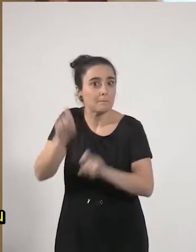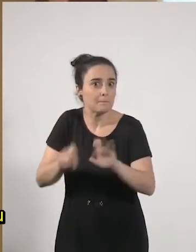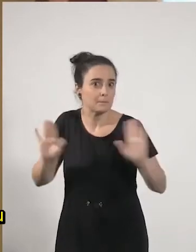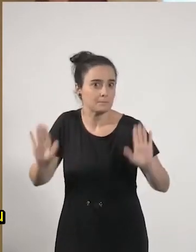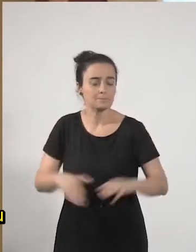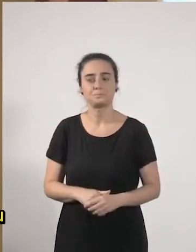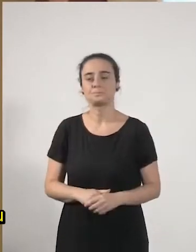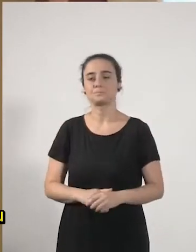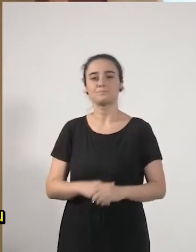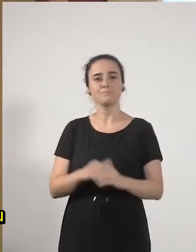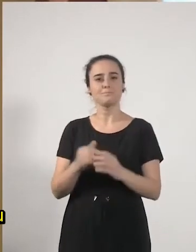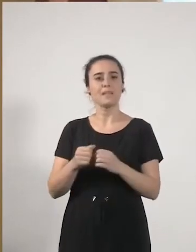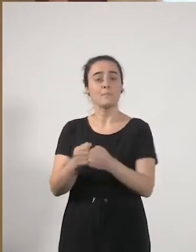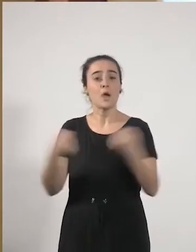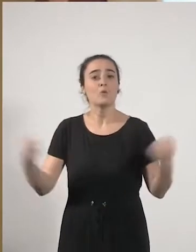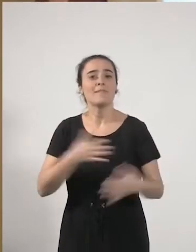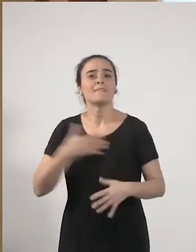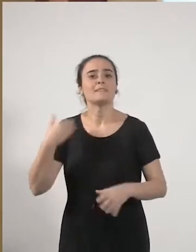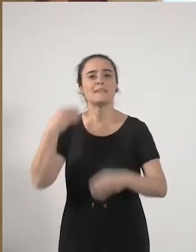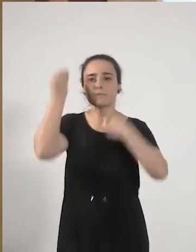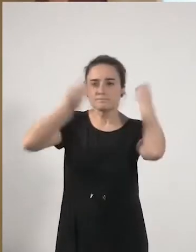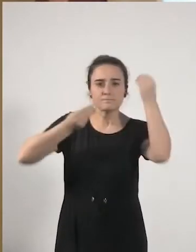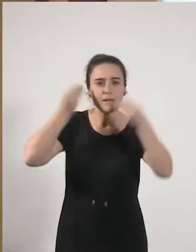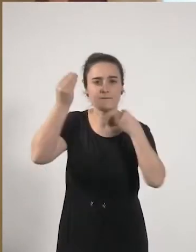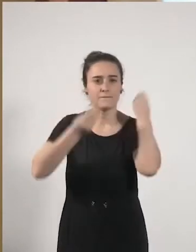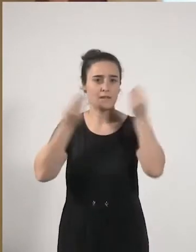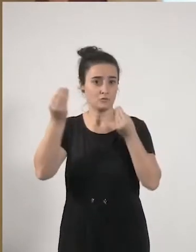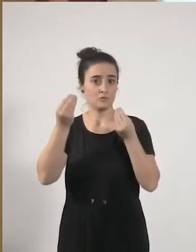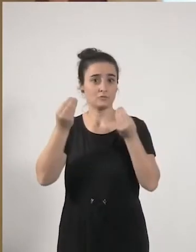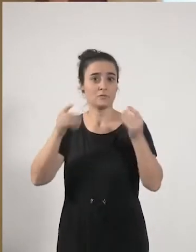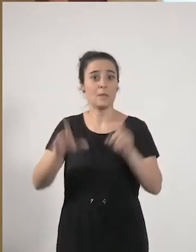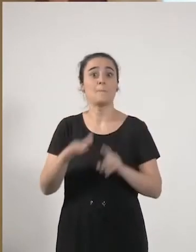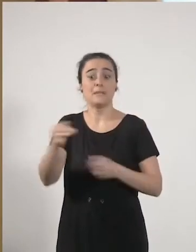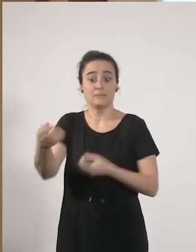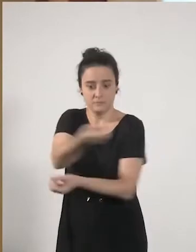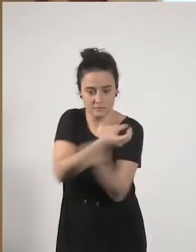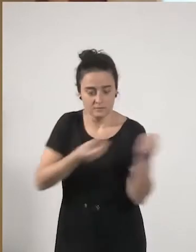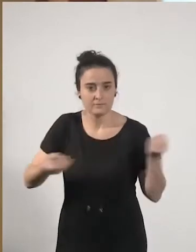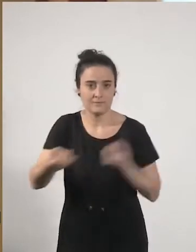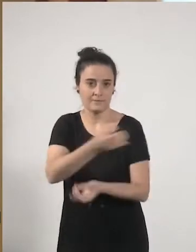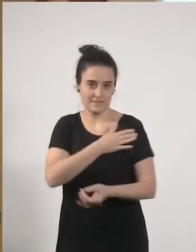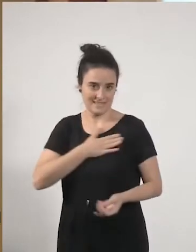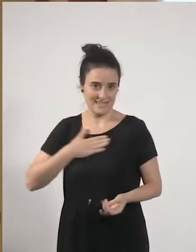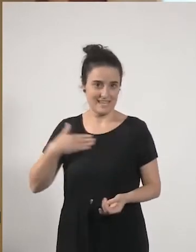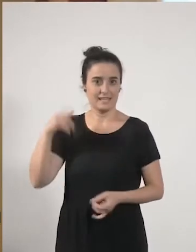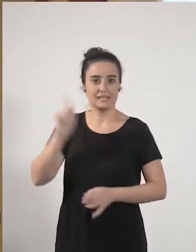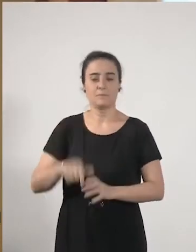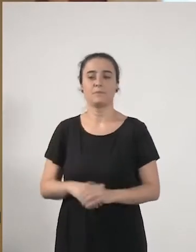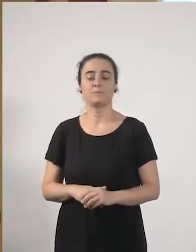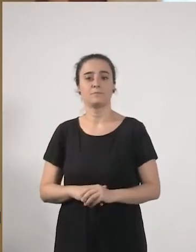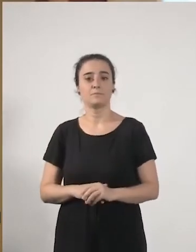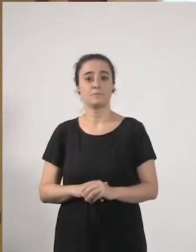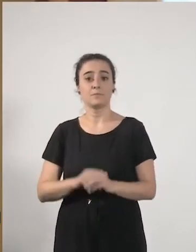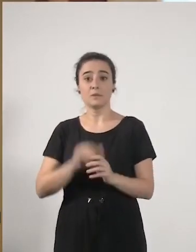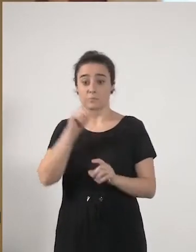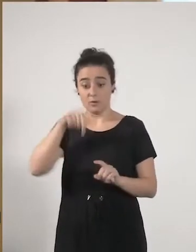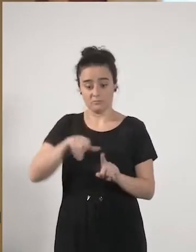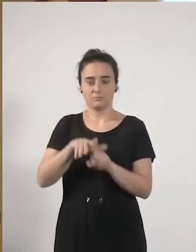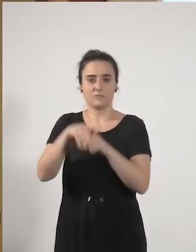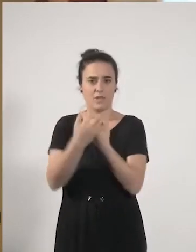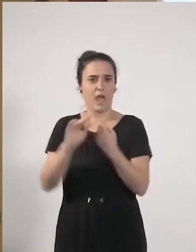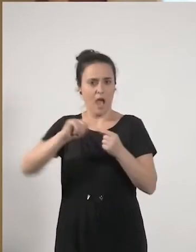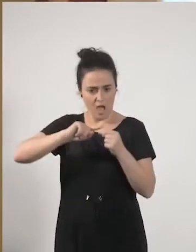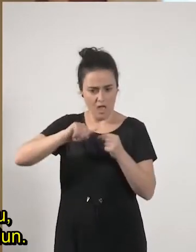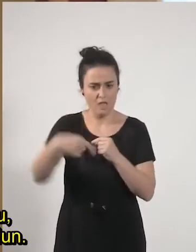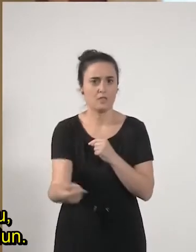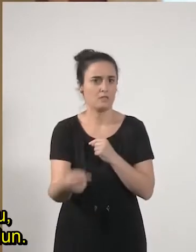gogoeta egin naidu, garaiona en ikaspenez, eta gogoeta parte katua izatea naidugu. Gaitza, kondorioak utziko dizkigu, maila